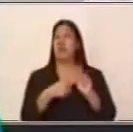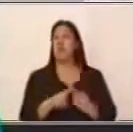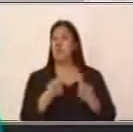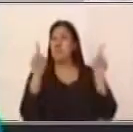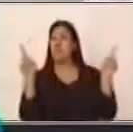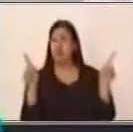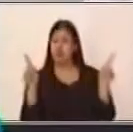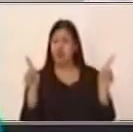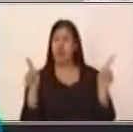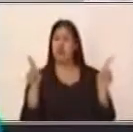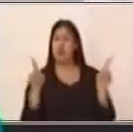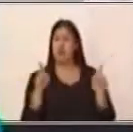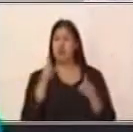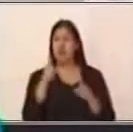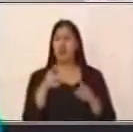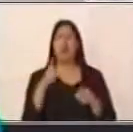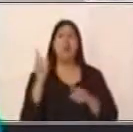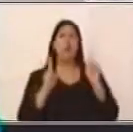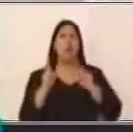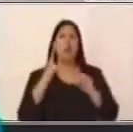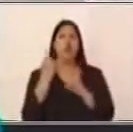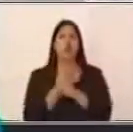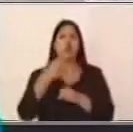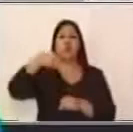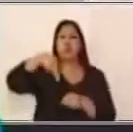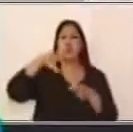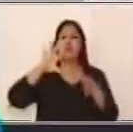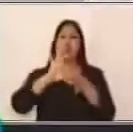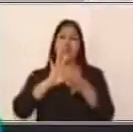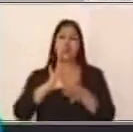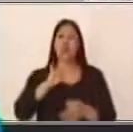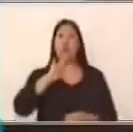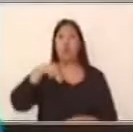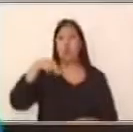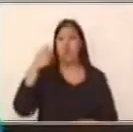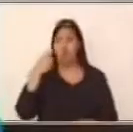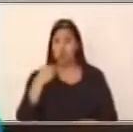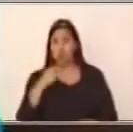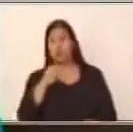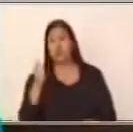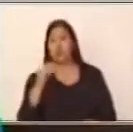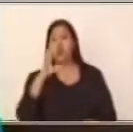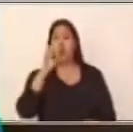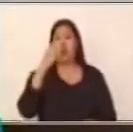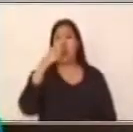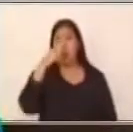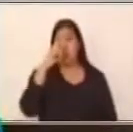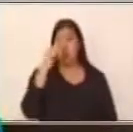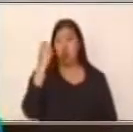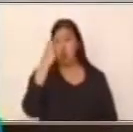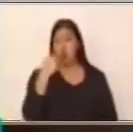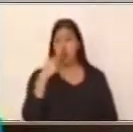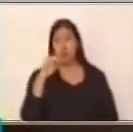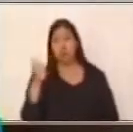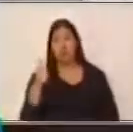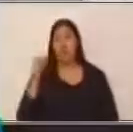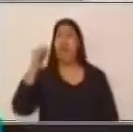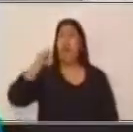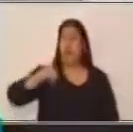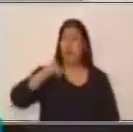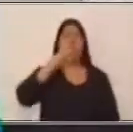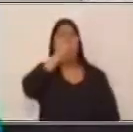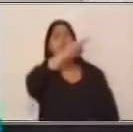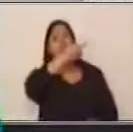se utilizan son unos, otros, tan pronto como, aquí, allí, etcétera. Aquí está